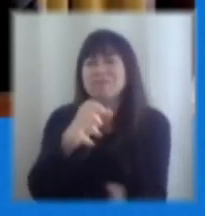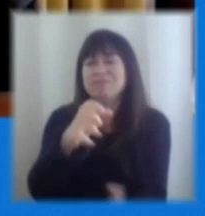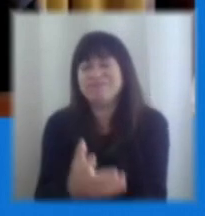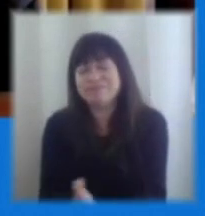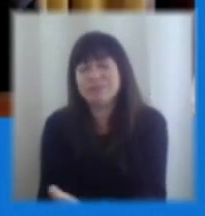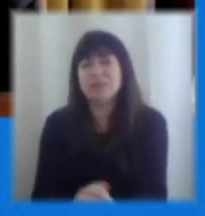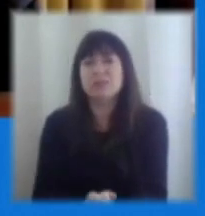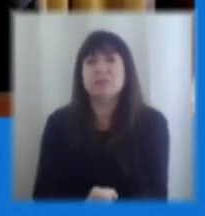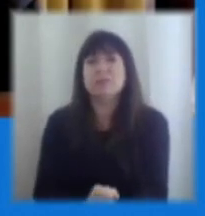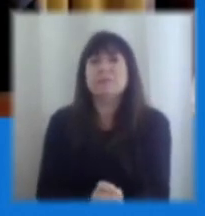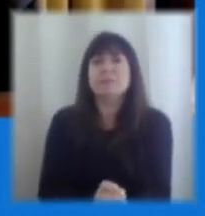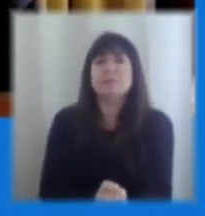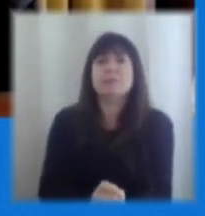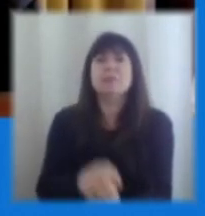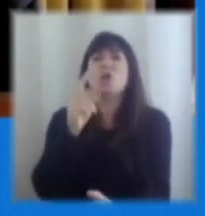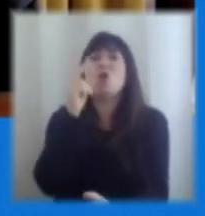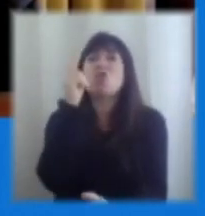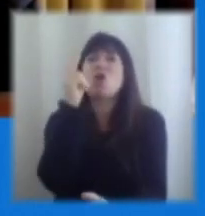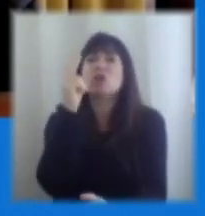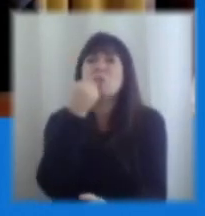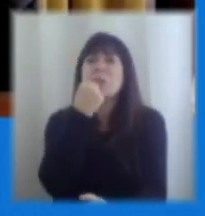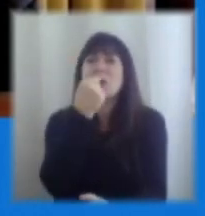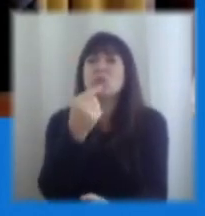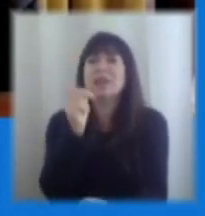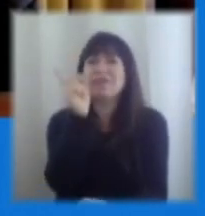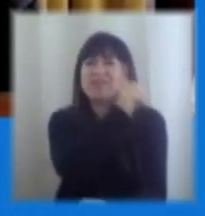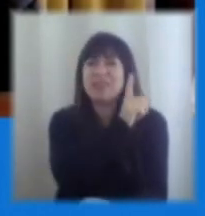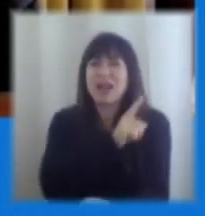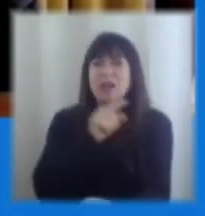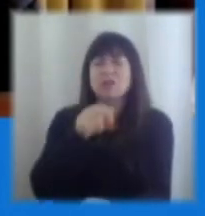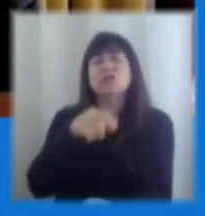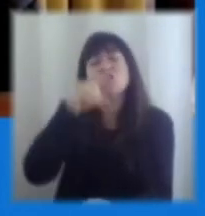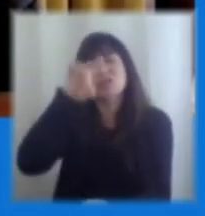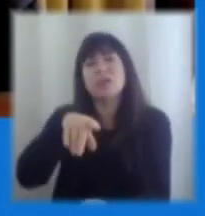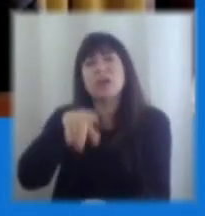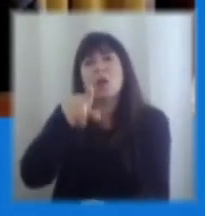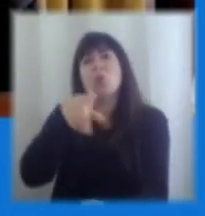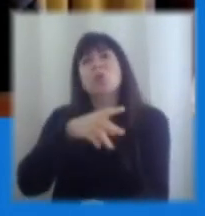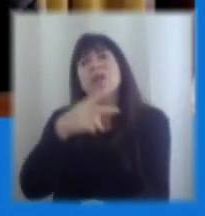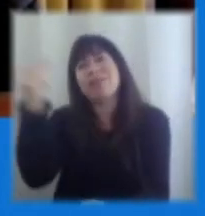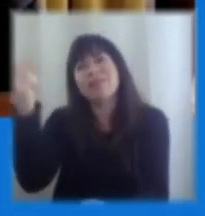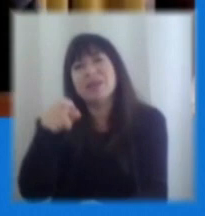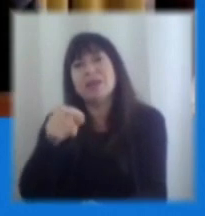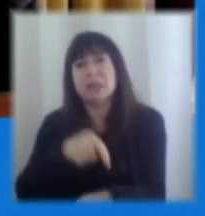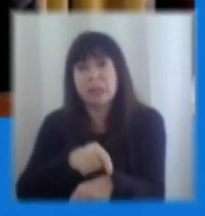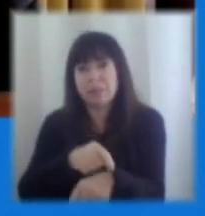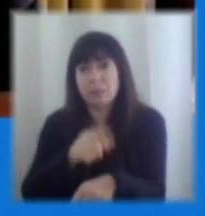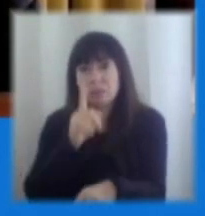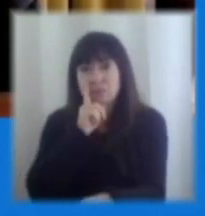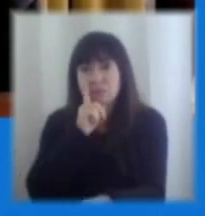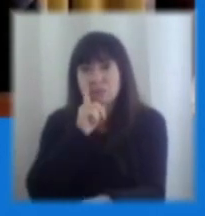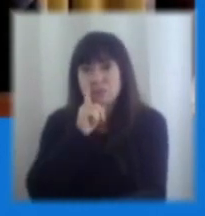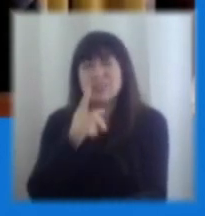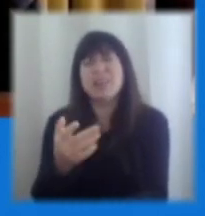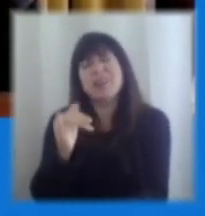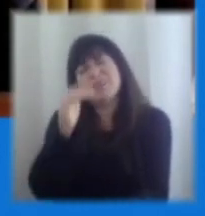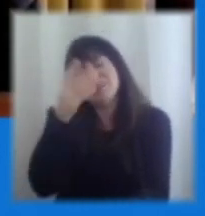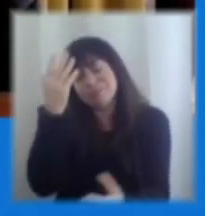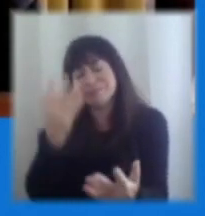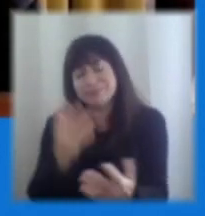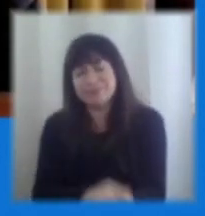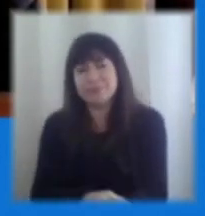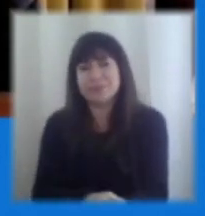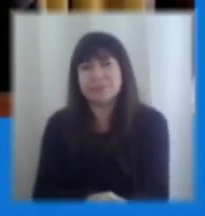tiene que irse a la comisión del trabajo hay temas muy relevantes por ahí no sé si tiene tiempo con un par de preguntas más vamos vamos ya